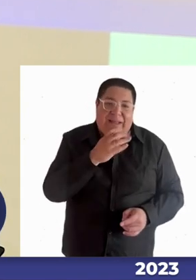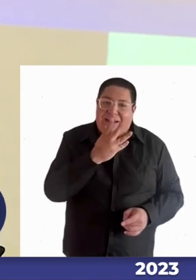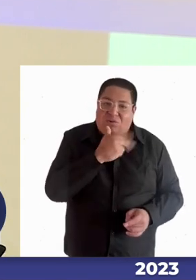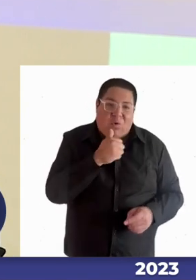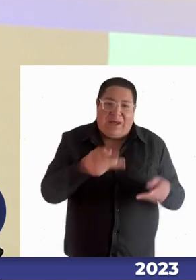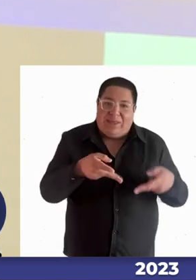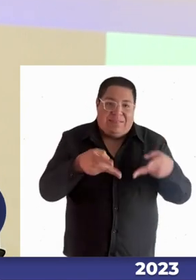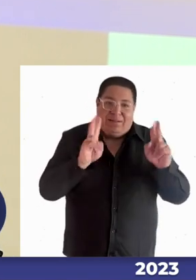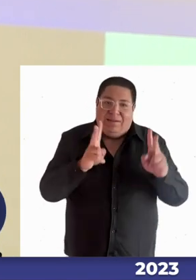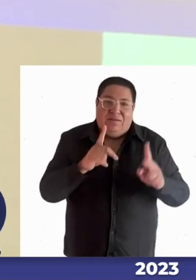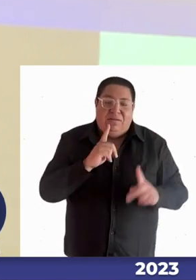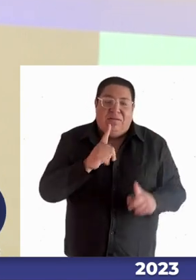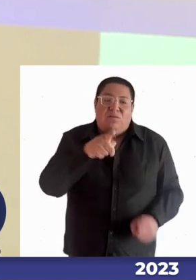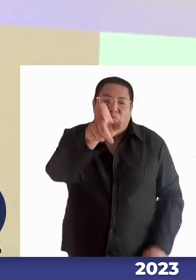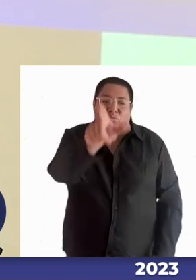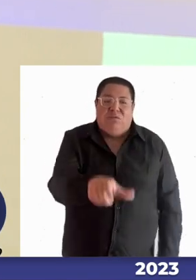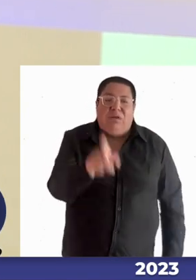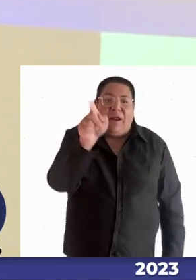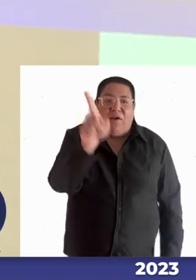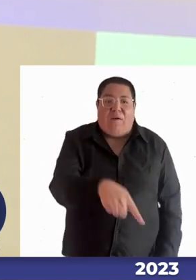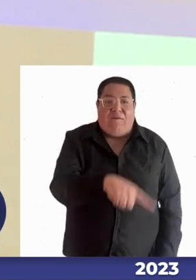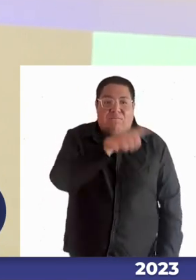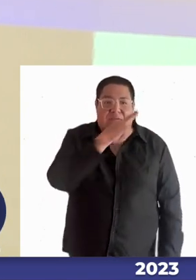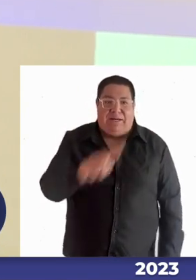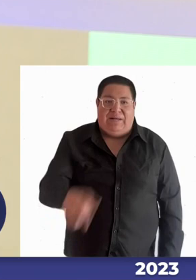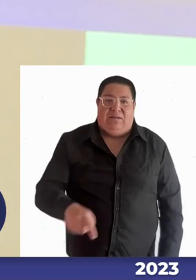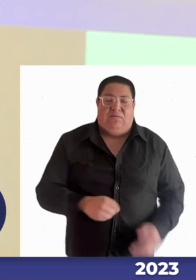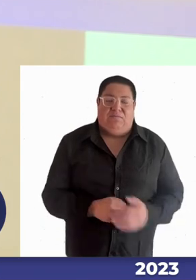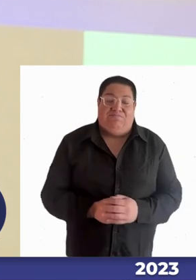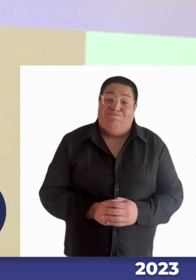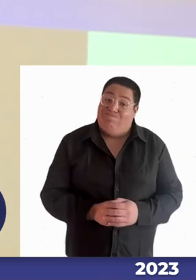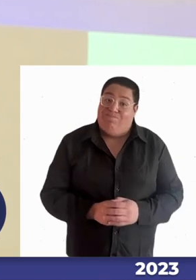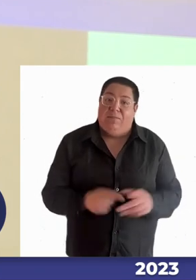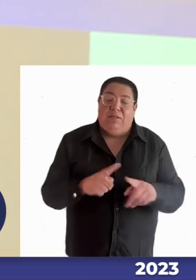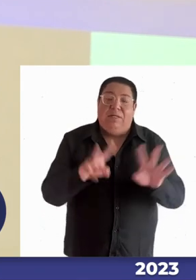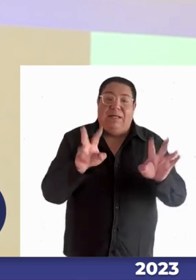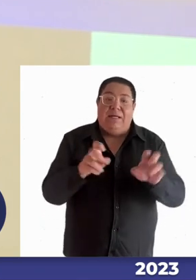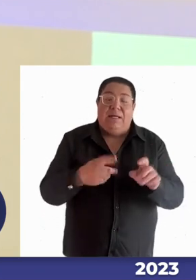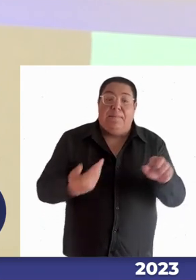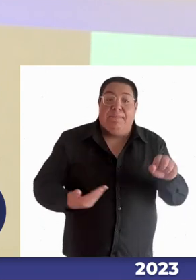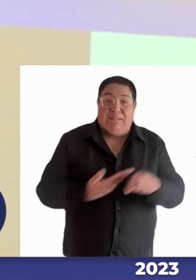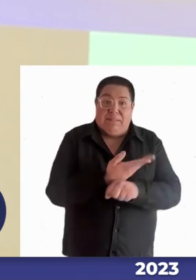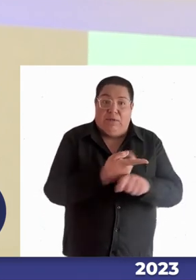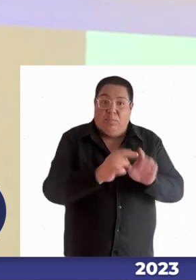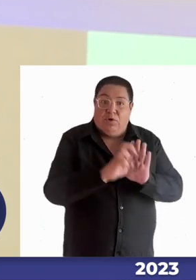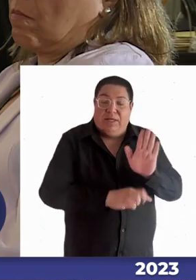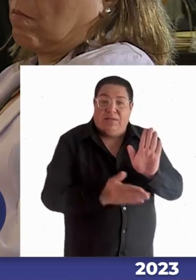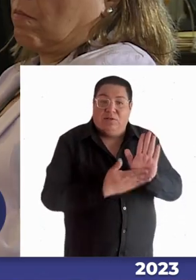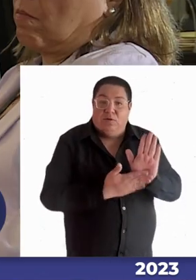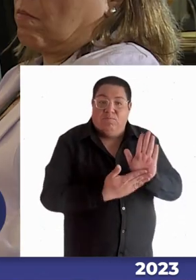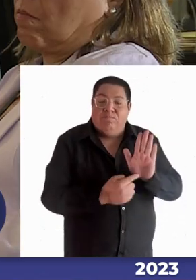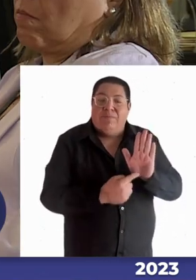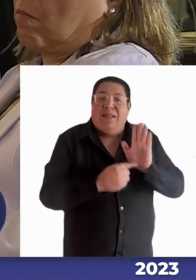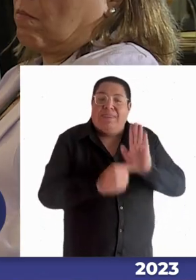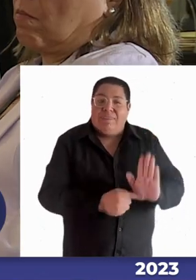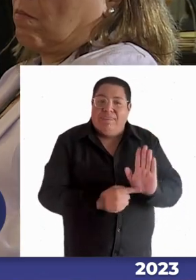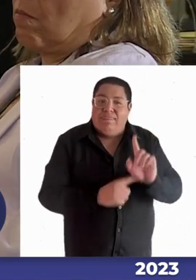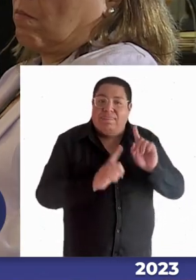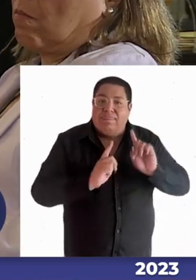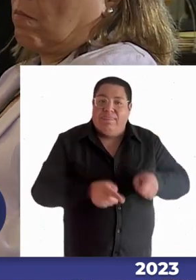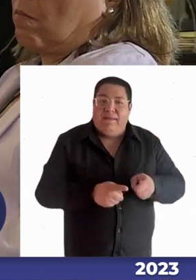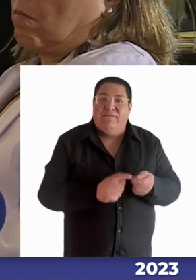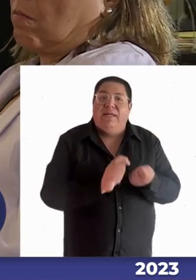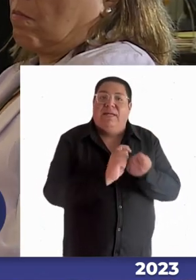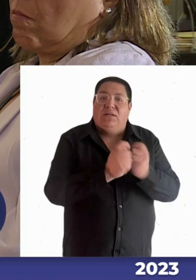diciendo tú no eres válido y por lo tanto hemos presentado un proyecto de ley para corregir esta situación para